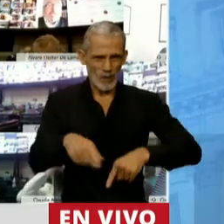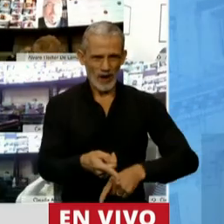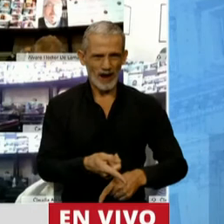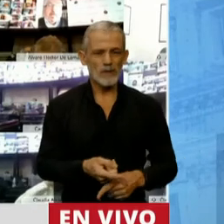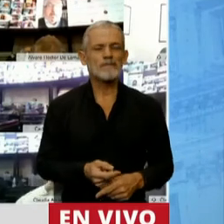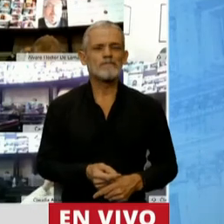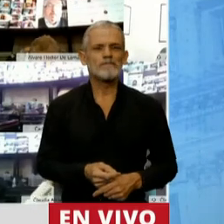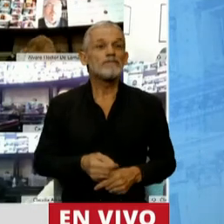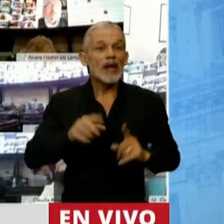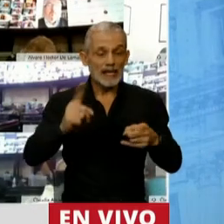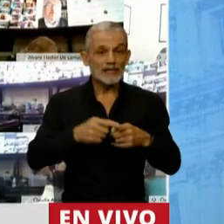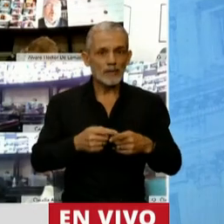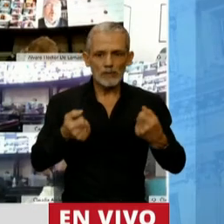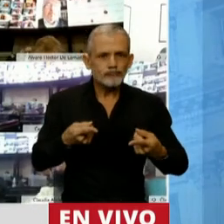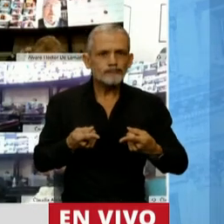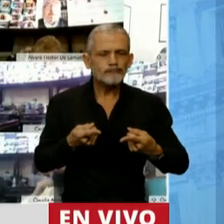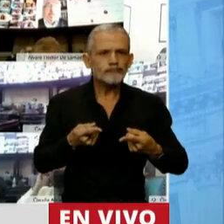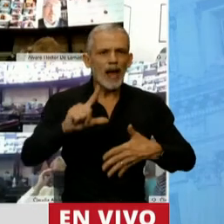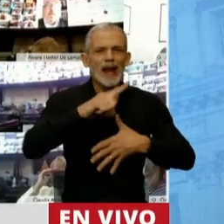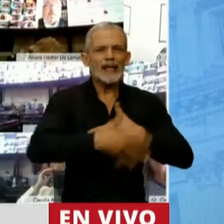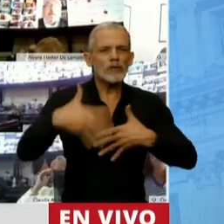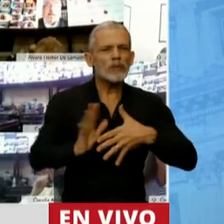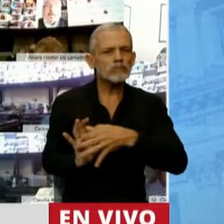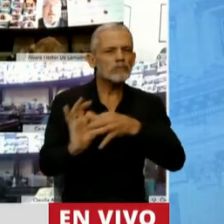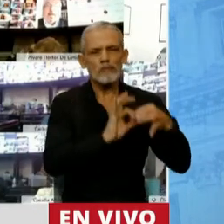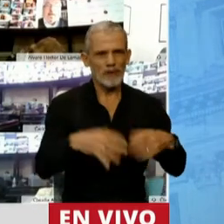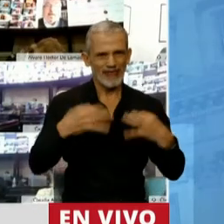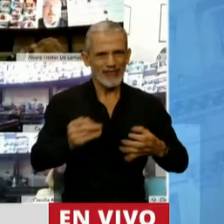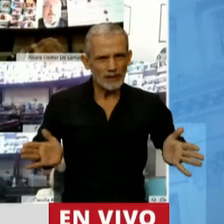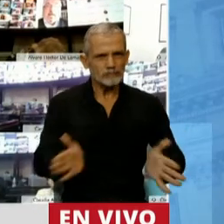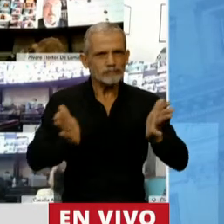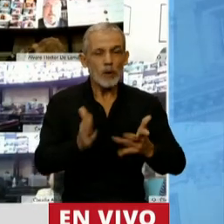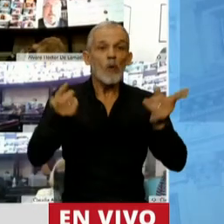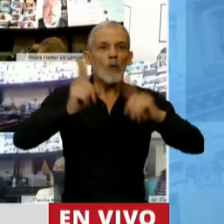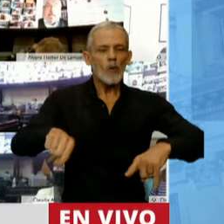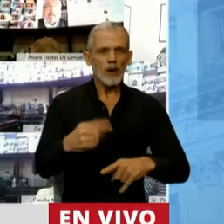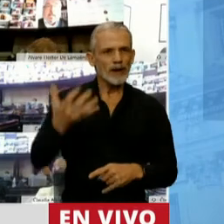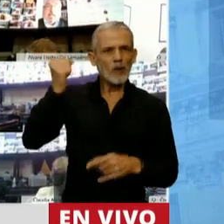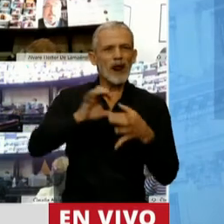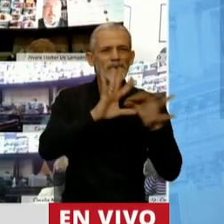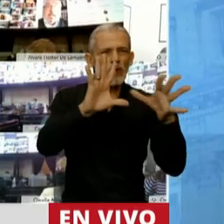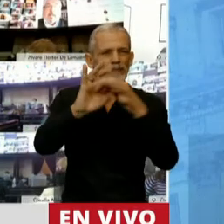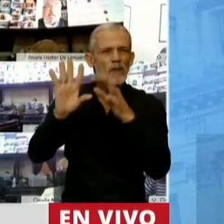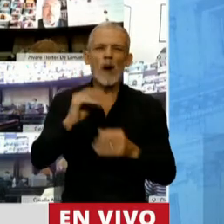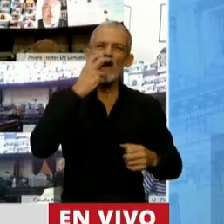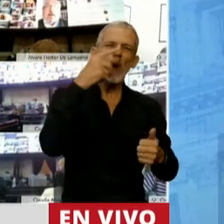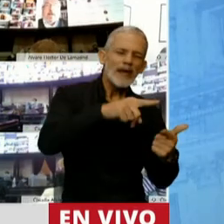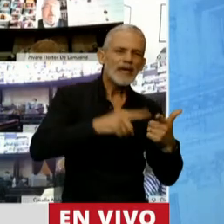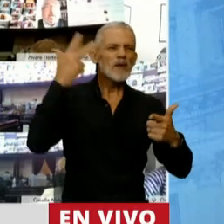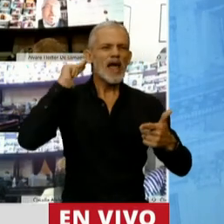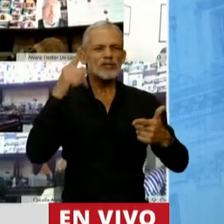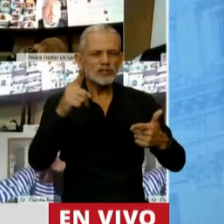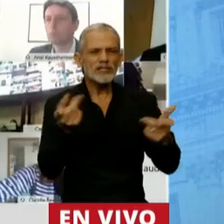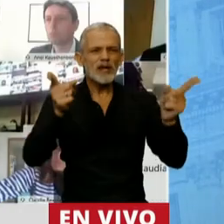También forjar la unidad latinoamericana, esa que vuelve a recuperar la democracia en Bolivia, en